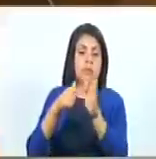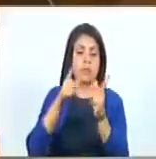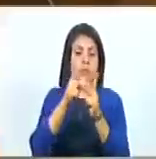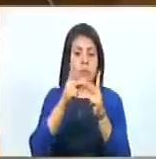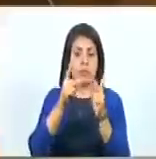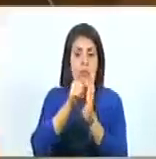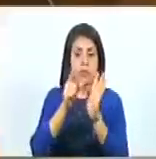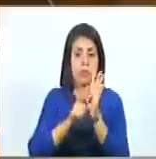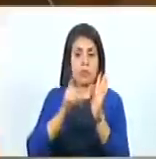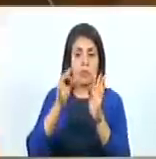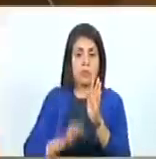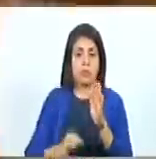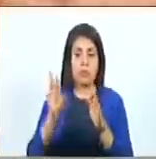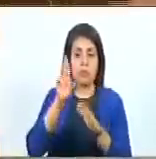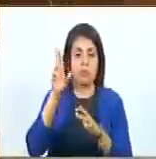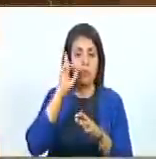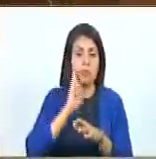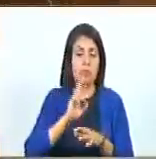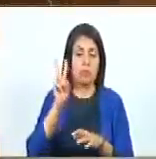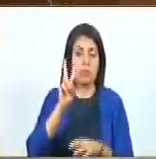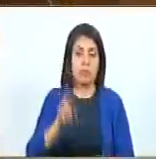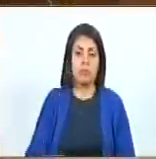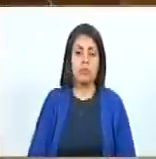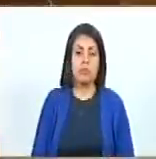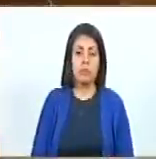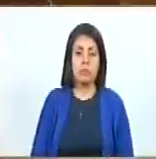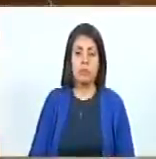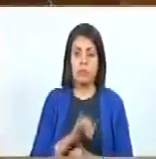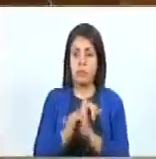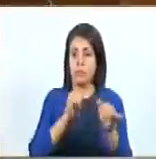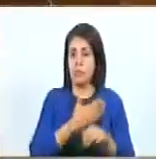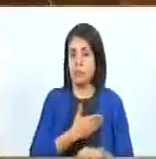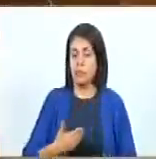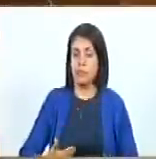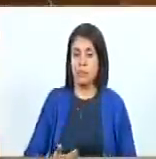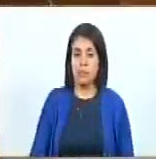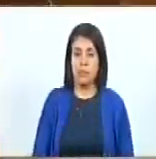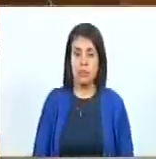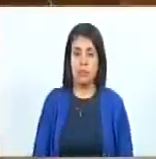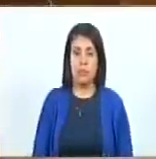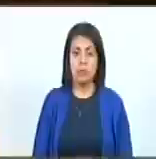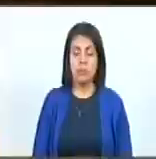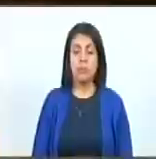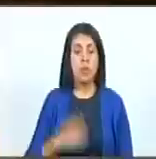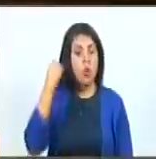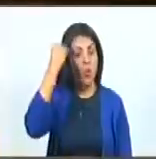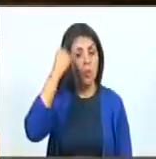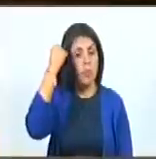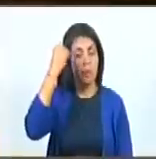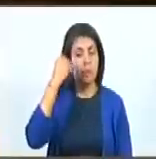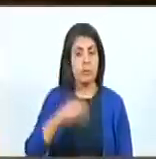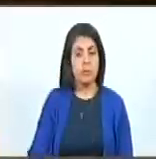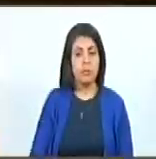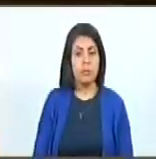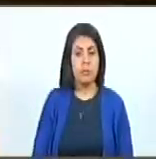en la Gaceta Oficial de la República Bolivariana de Venezuela. Es todo, Océano, presidente. En consideración.